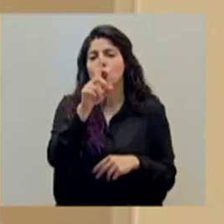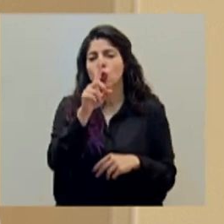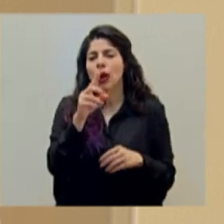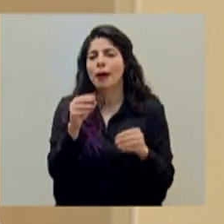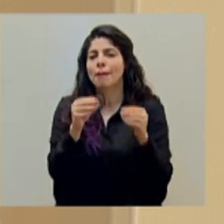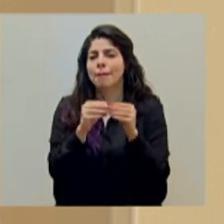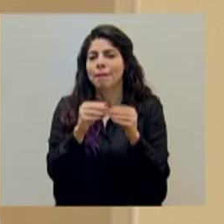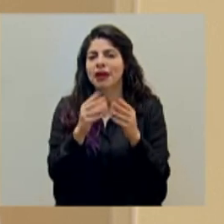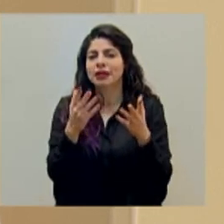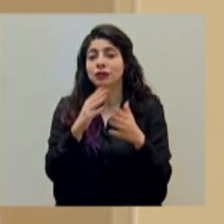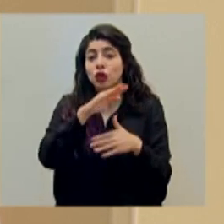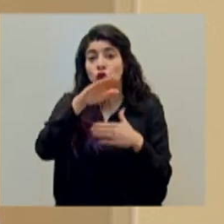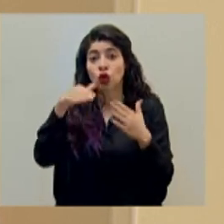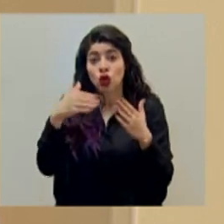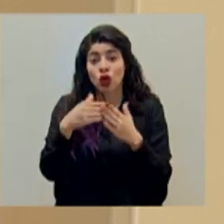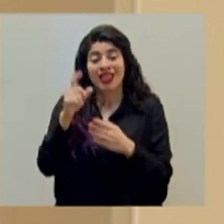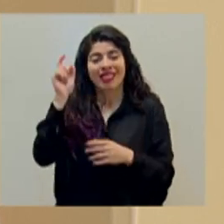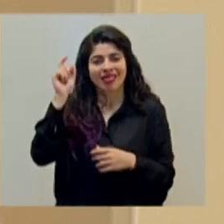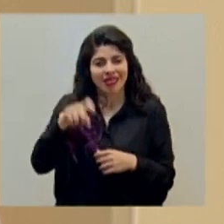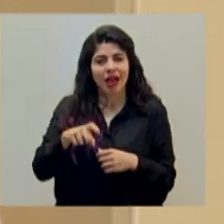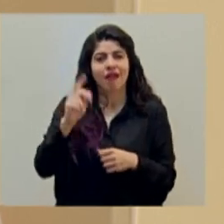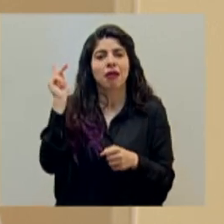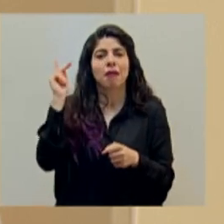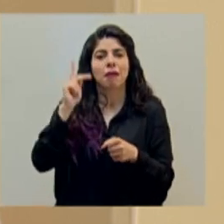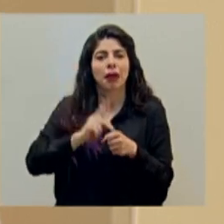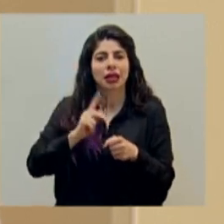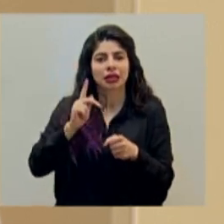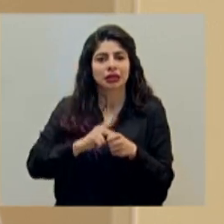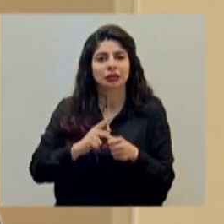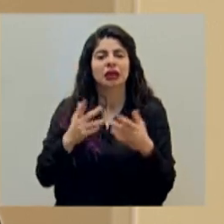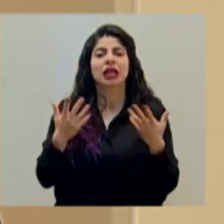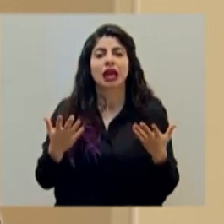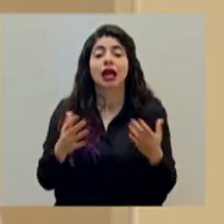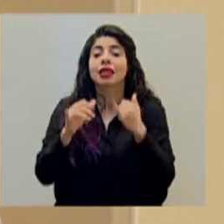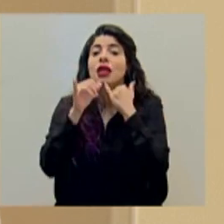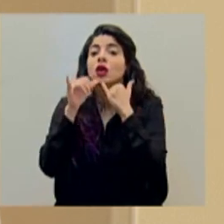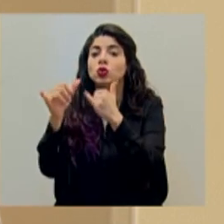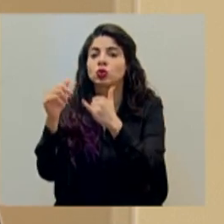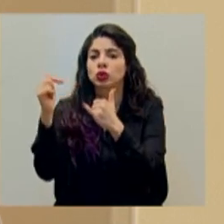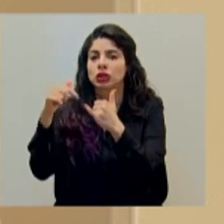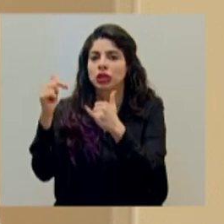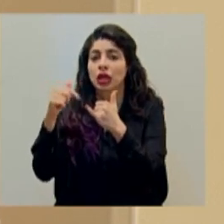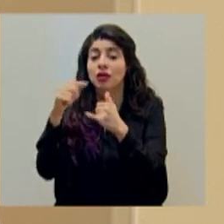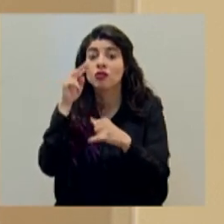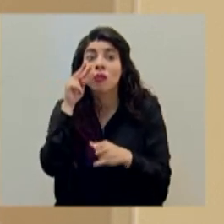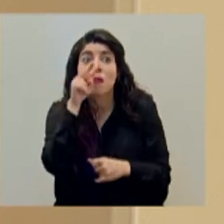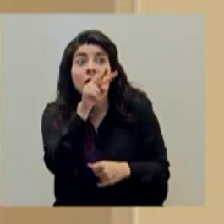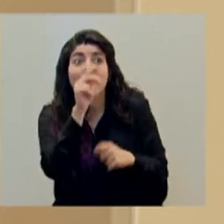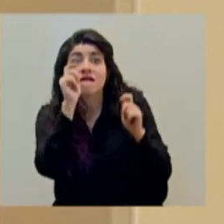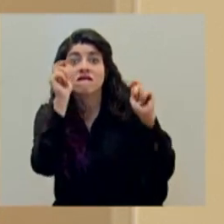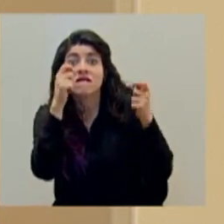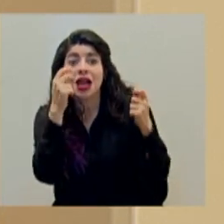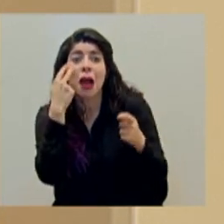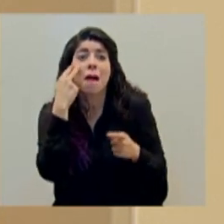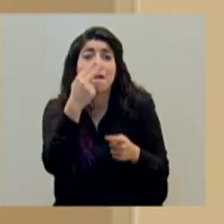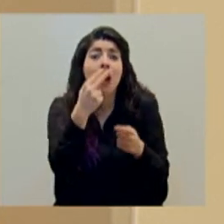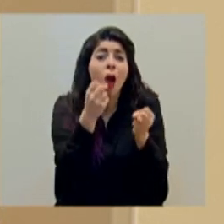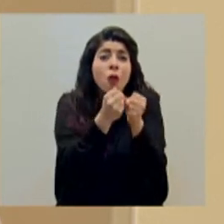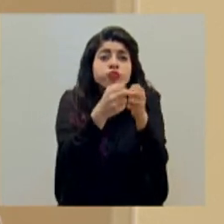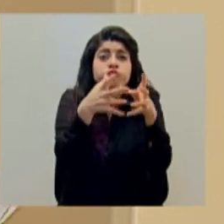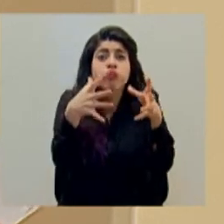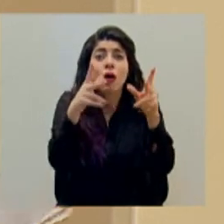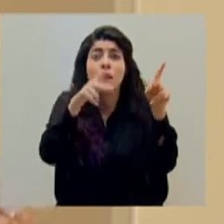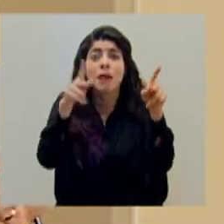y todos debemos participar activamente es también en la denuncia, las fiestas, las actividades de concentración de